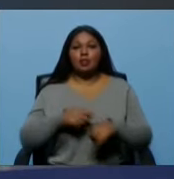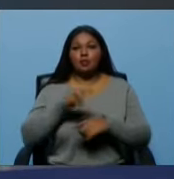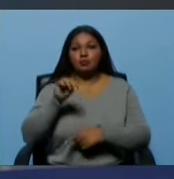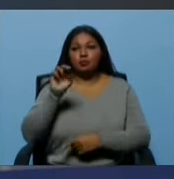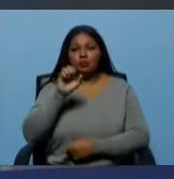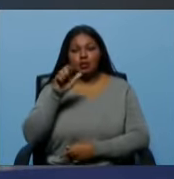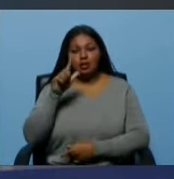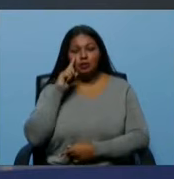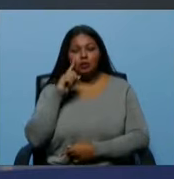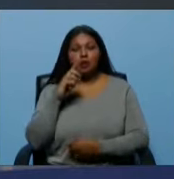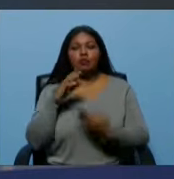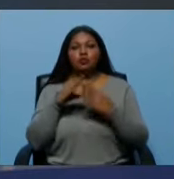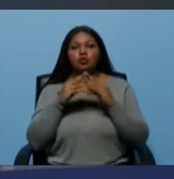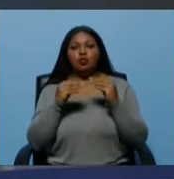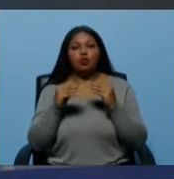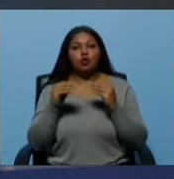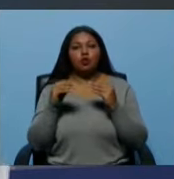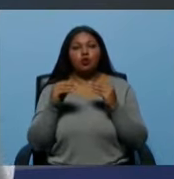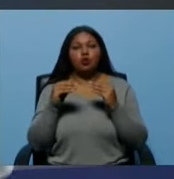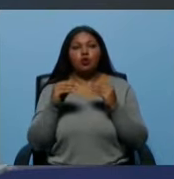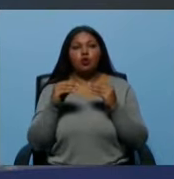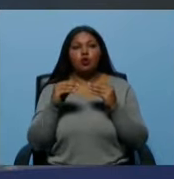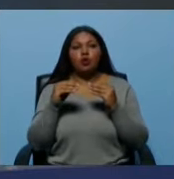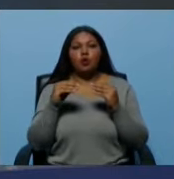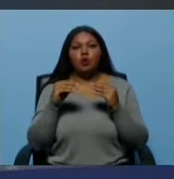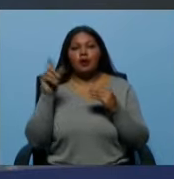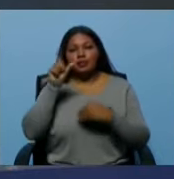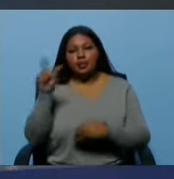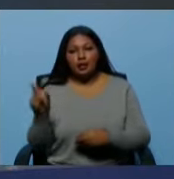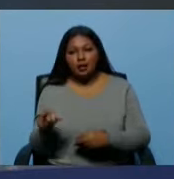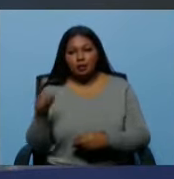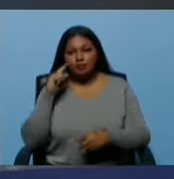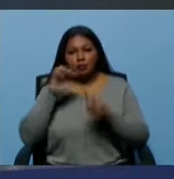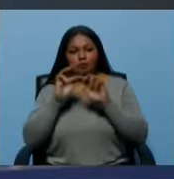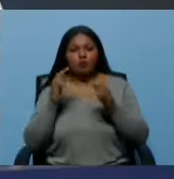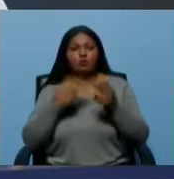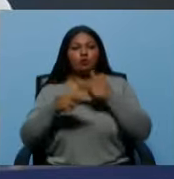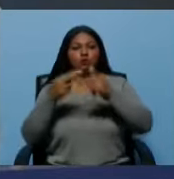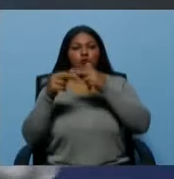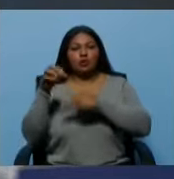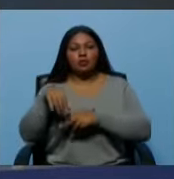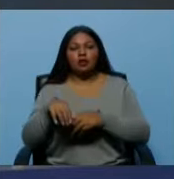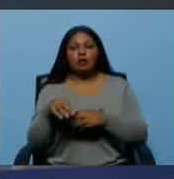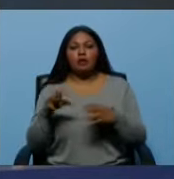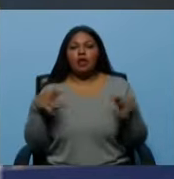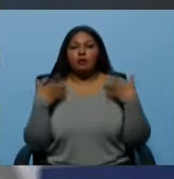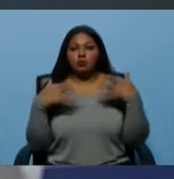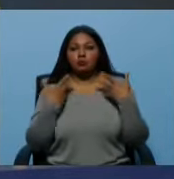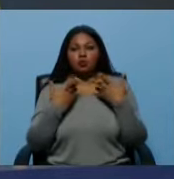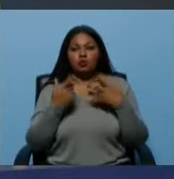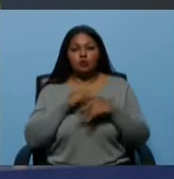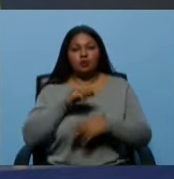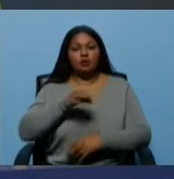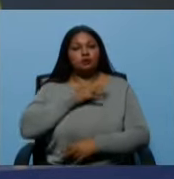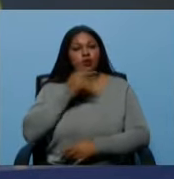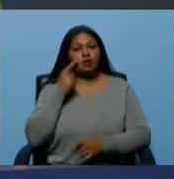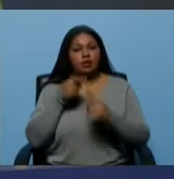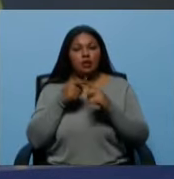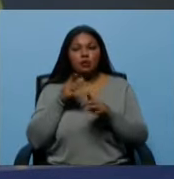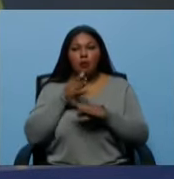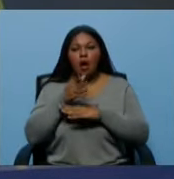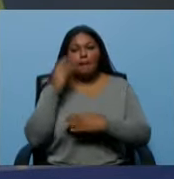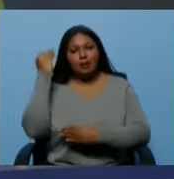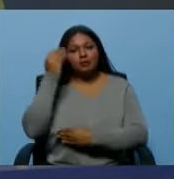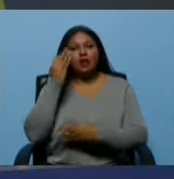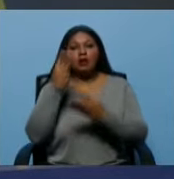italianos eran asesinos. Pero se construyó un estado emocional en la sociedad que los llevó a pensar a